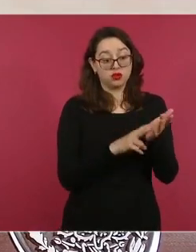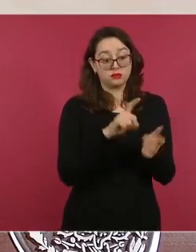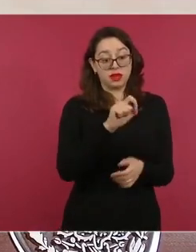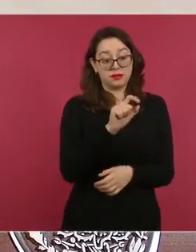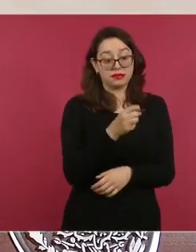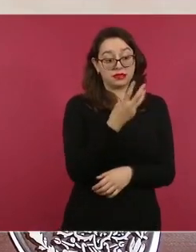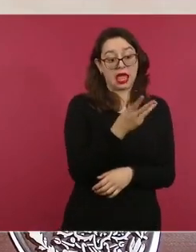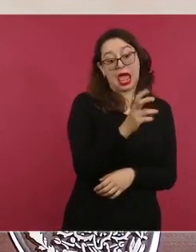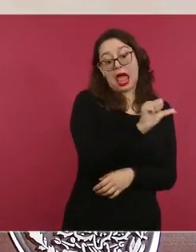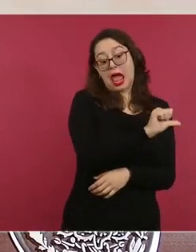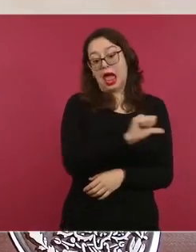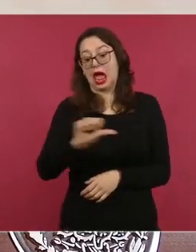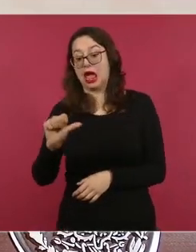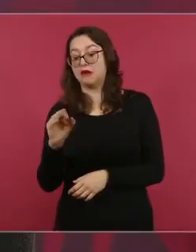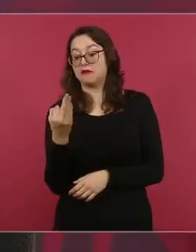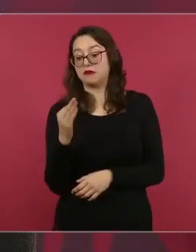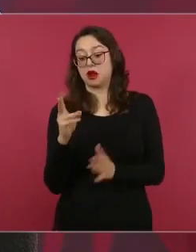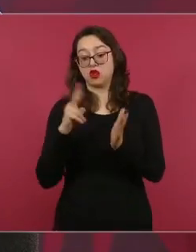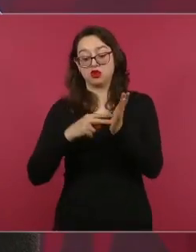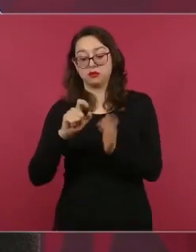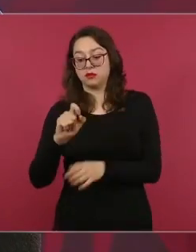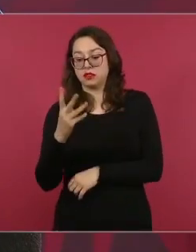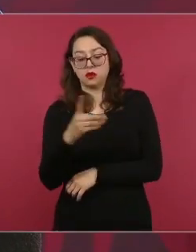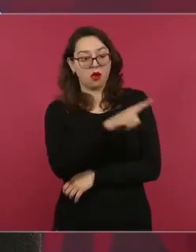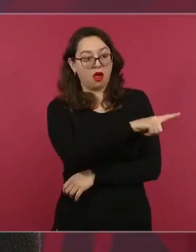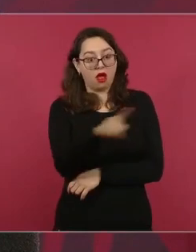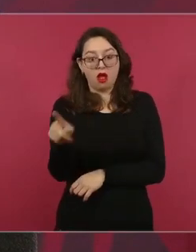de 2024.